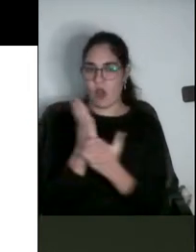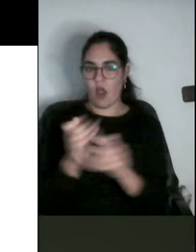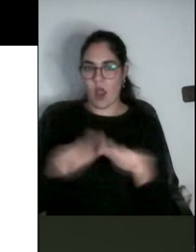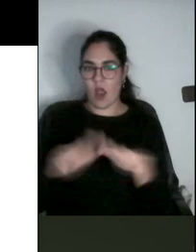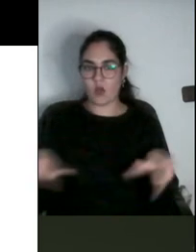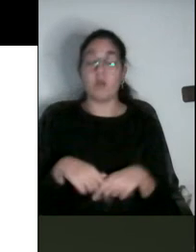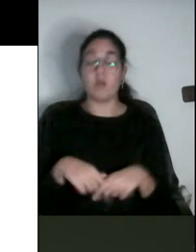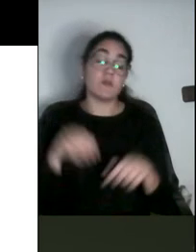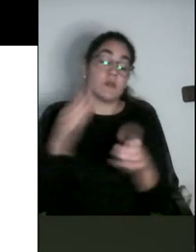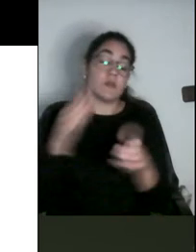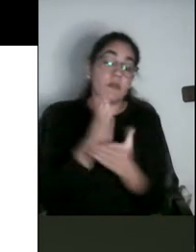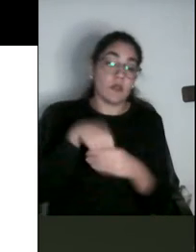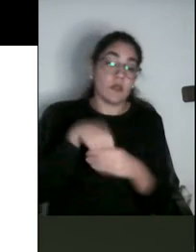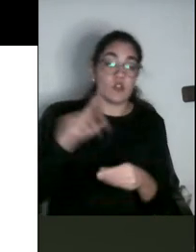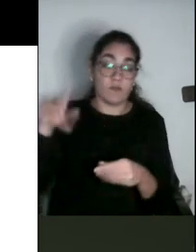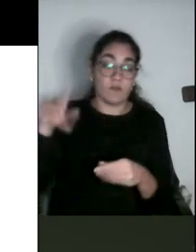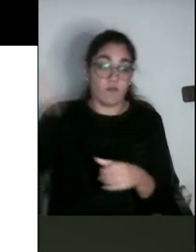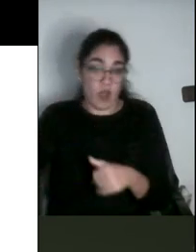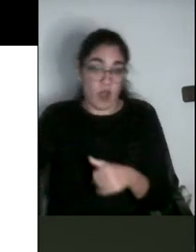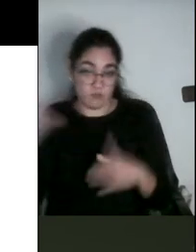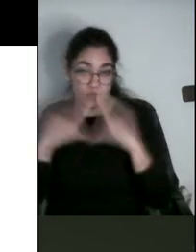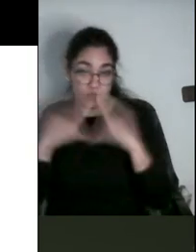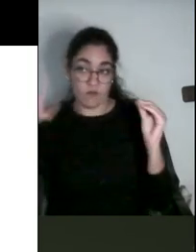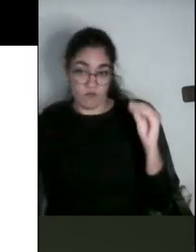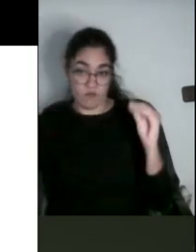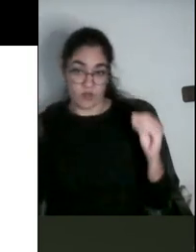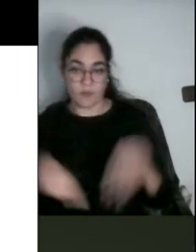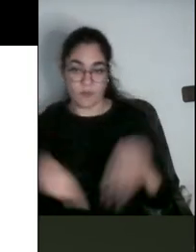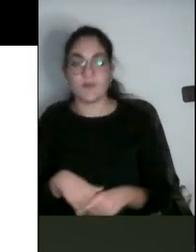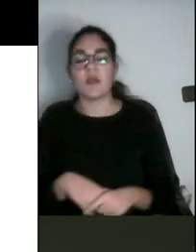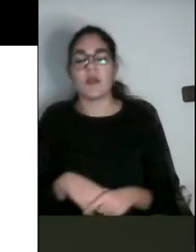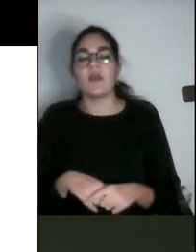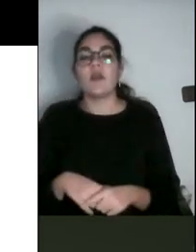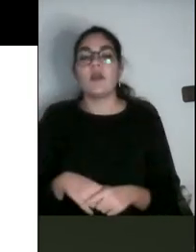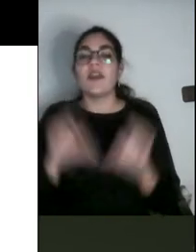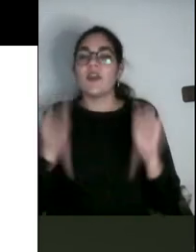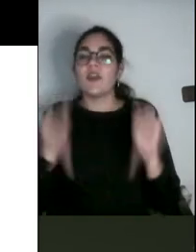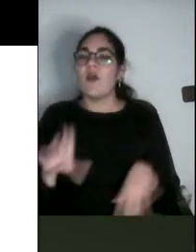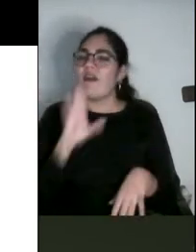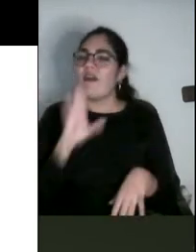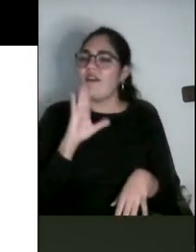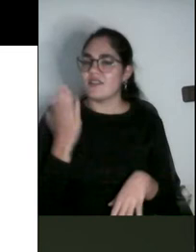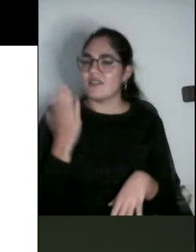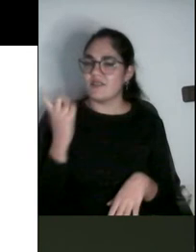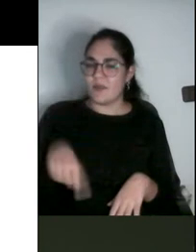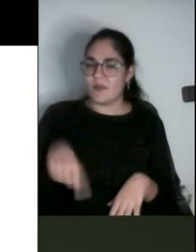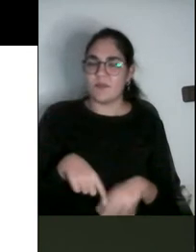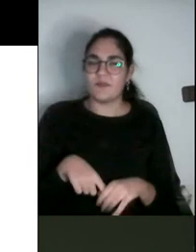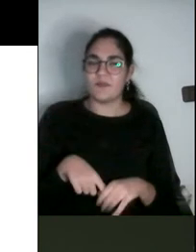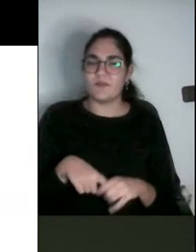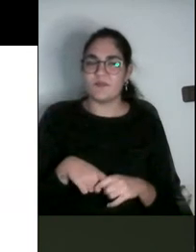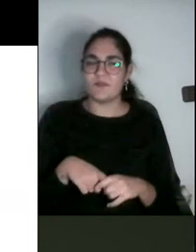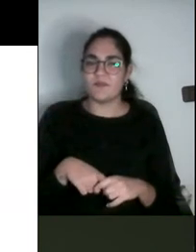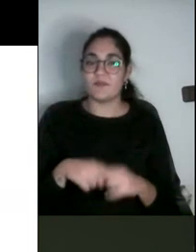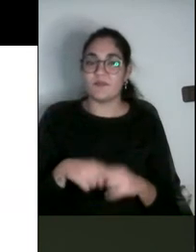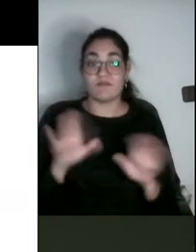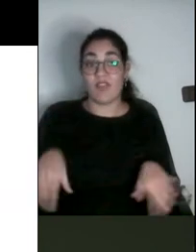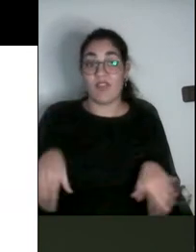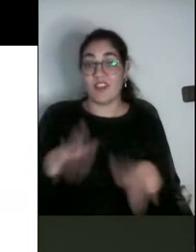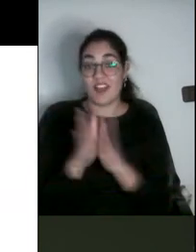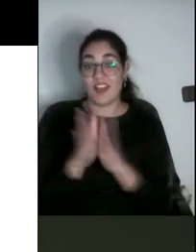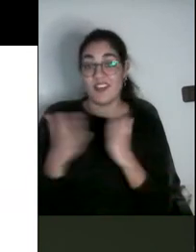constató que, como he dicho antes, la gran mayoría de los libros que se